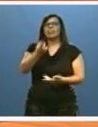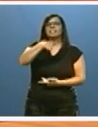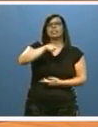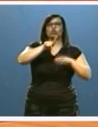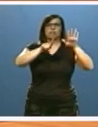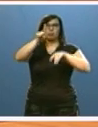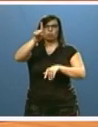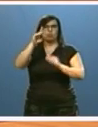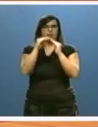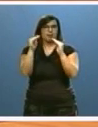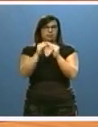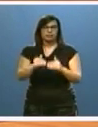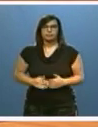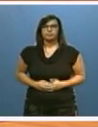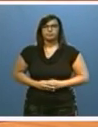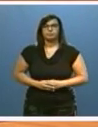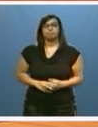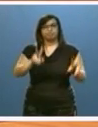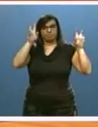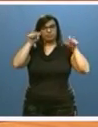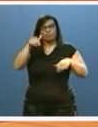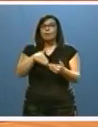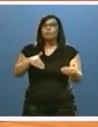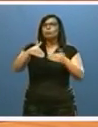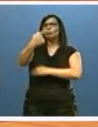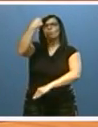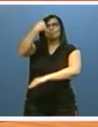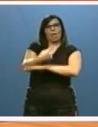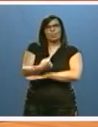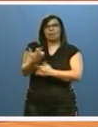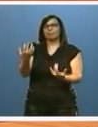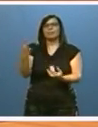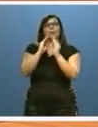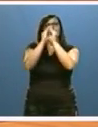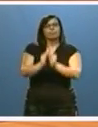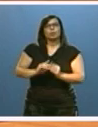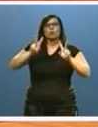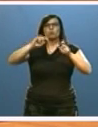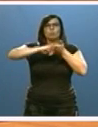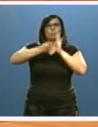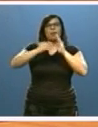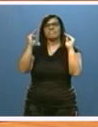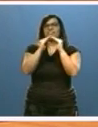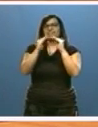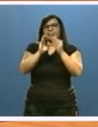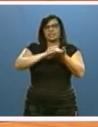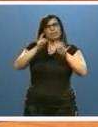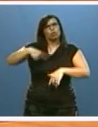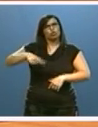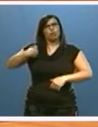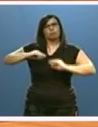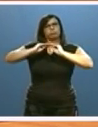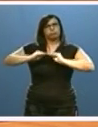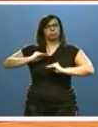viviendas. En esta materia, el futuro viene marcado por la elaboración del nuevo plan de vivienda de Castilla y León, en el que ya trabajamos.